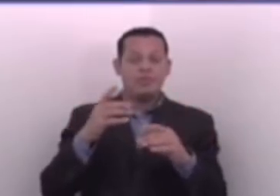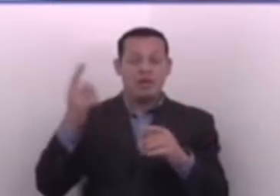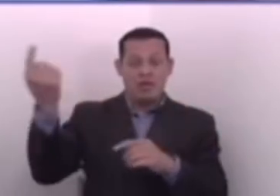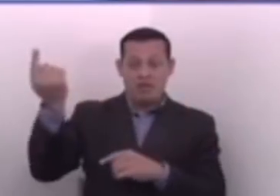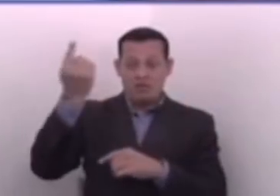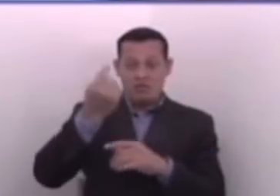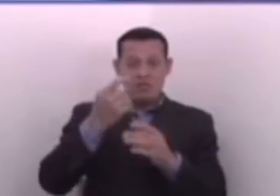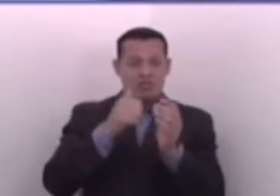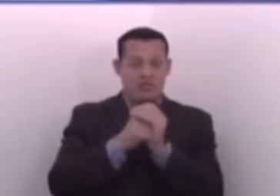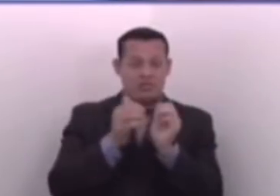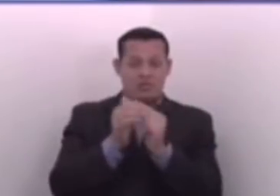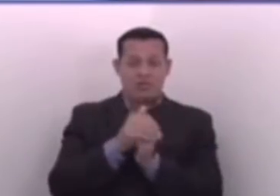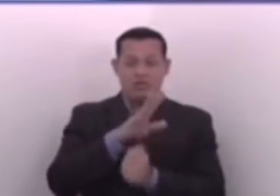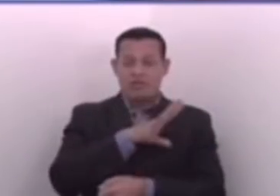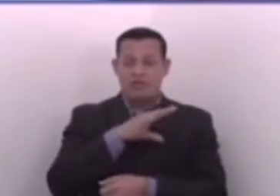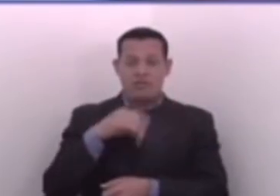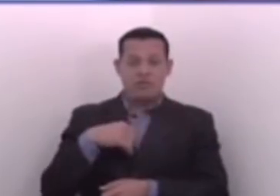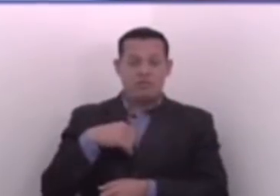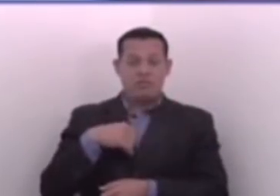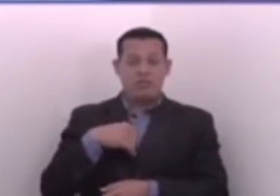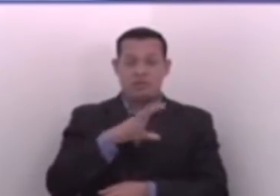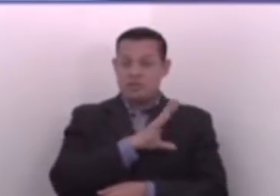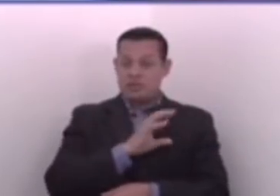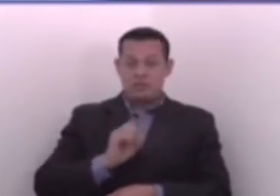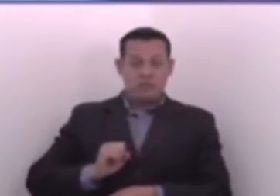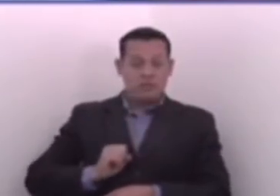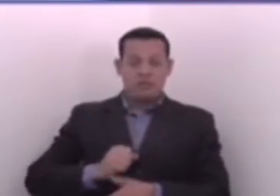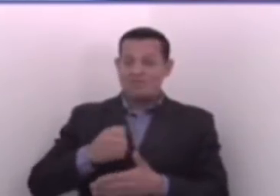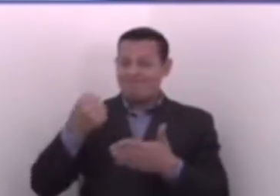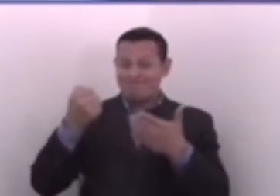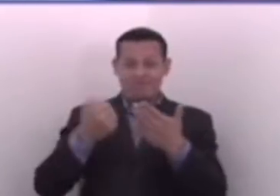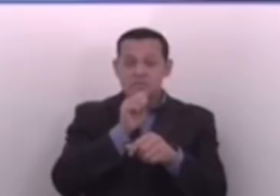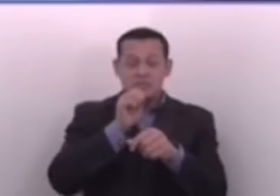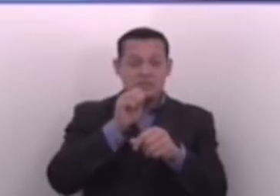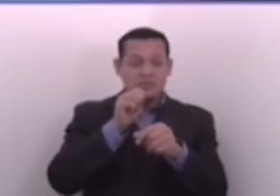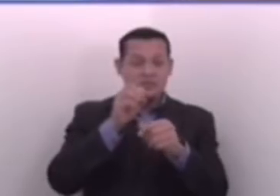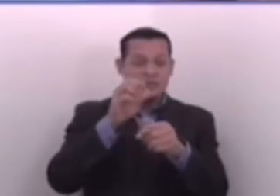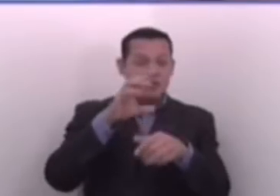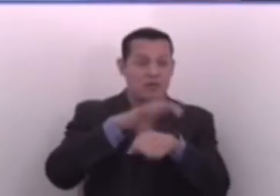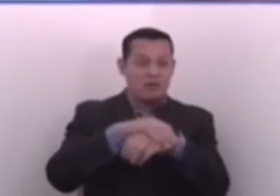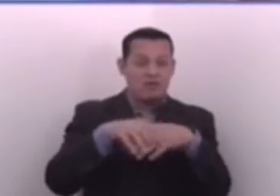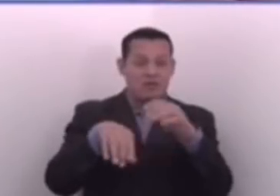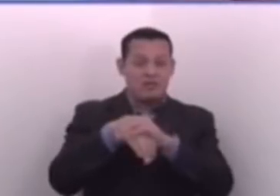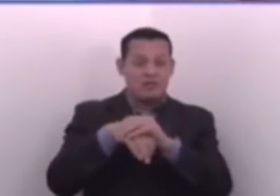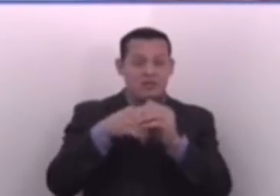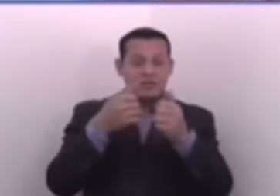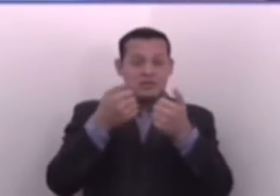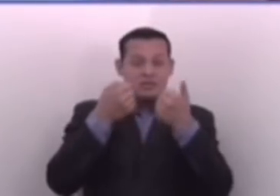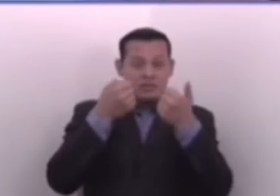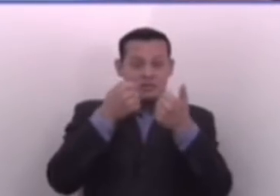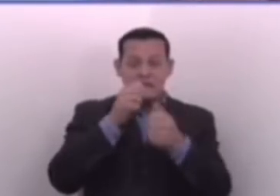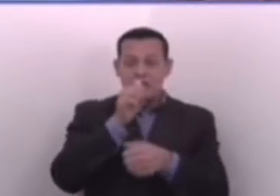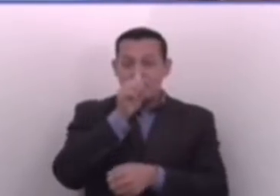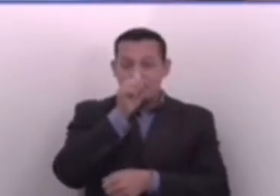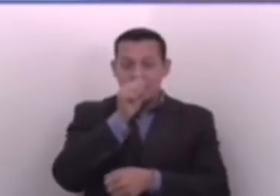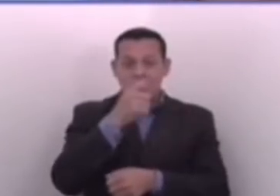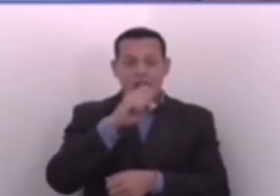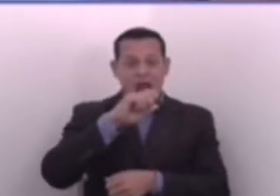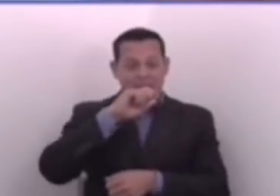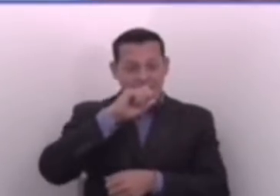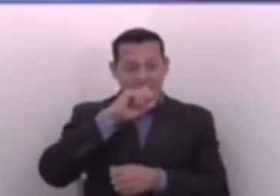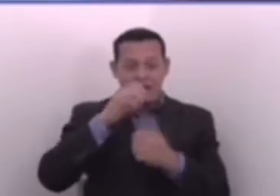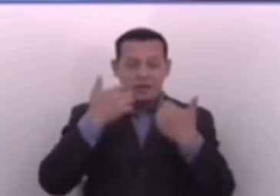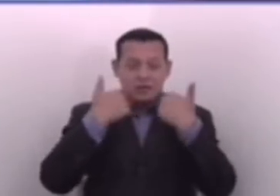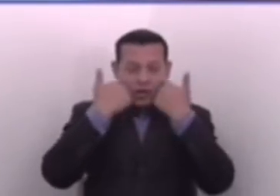venido afectando a nuestra familia salvadoreña. y lamentamos lo que hacer la juventud y no